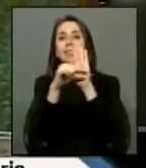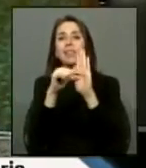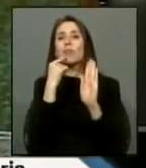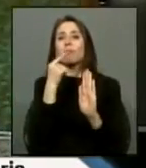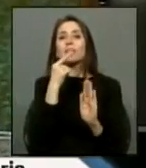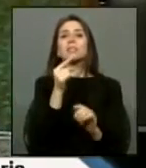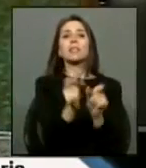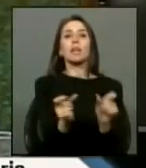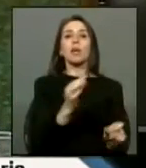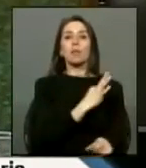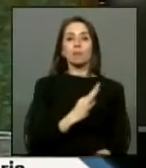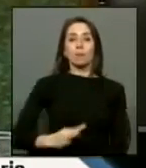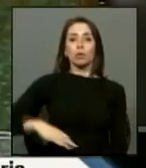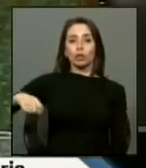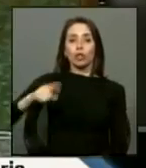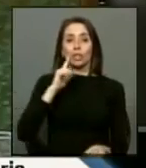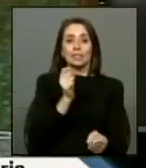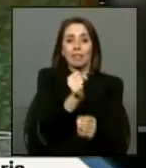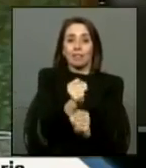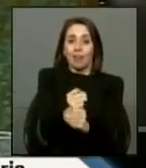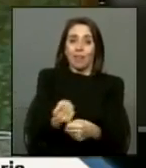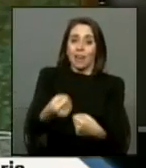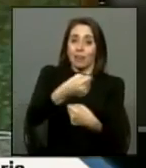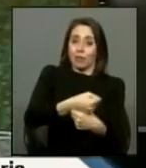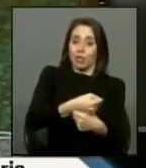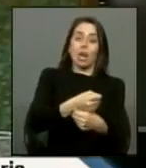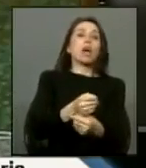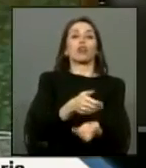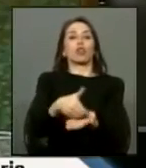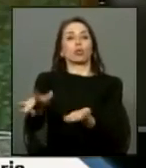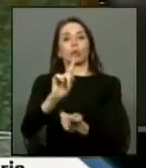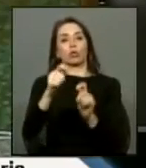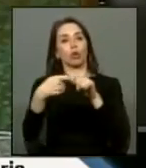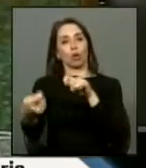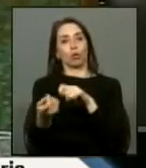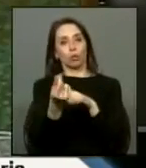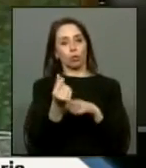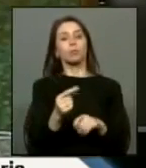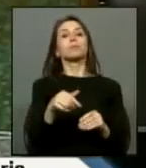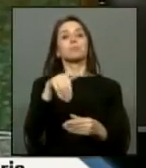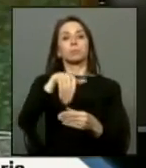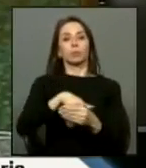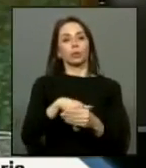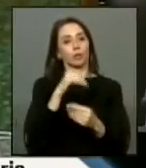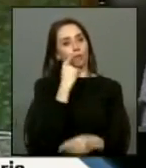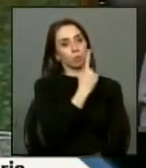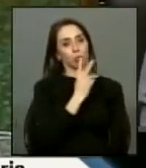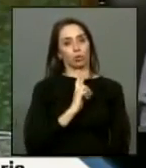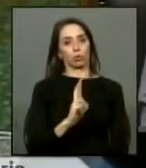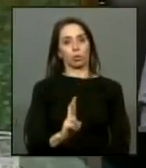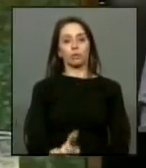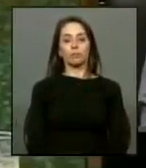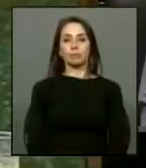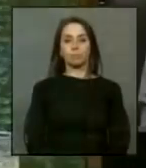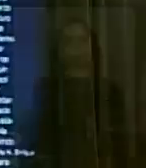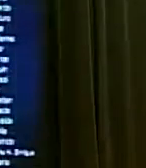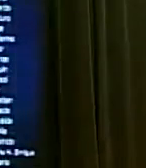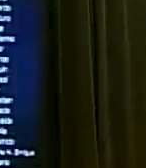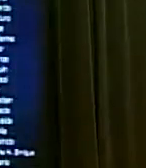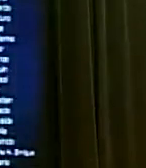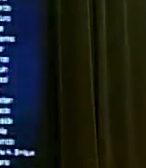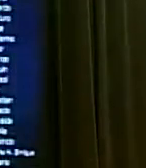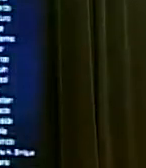ejercicio a eso se refiere en votación resultado de la votación por la afirmativa